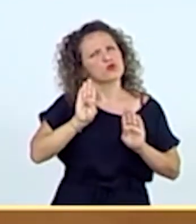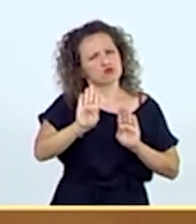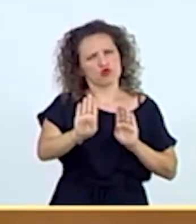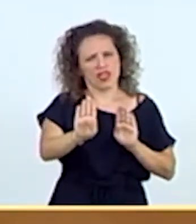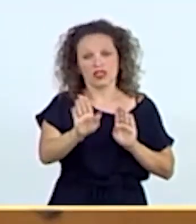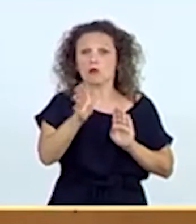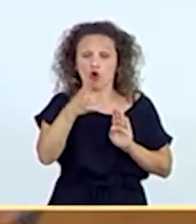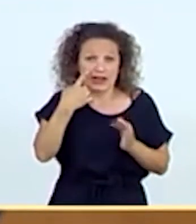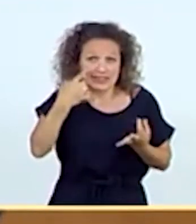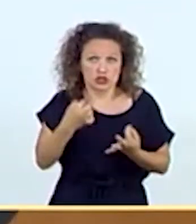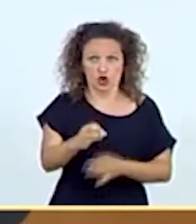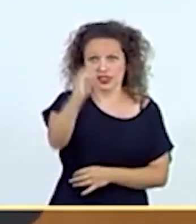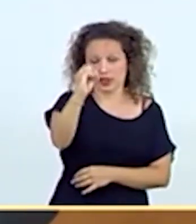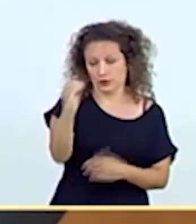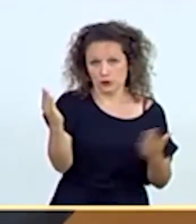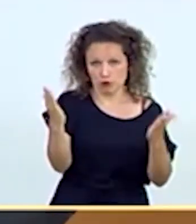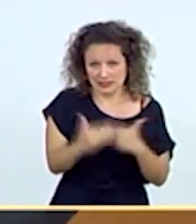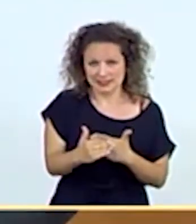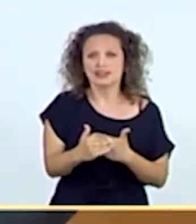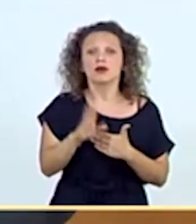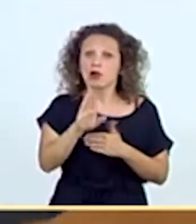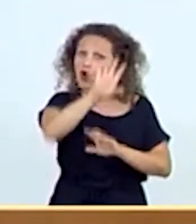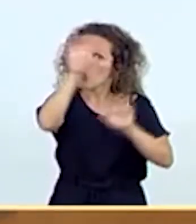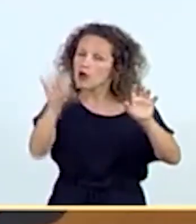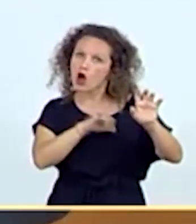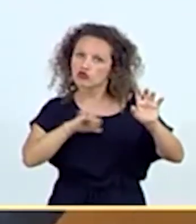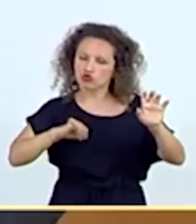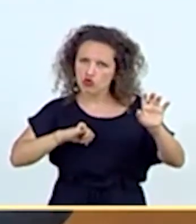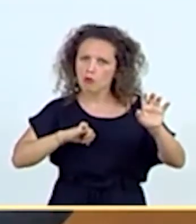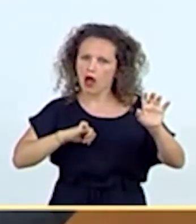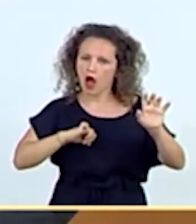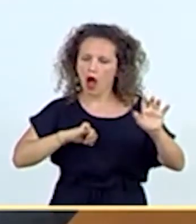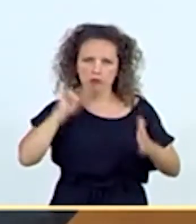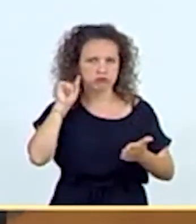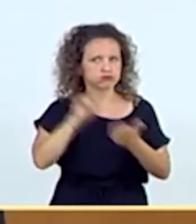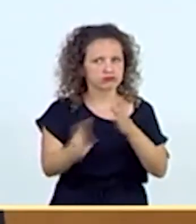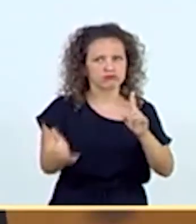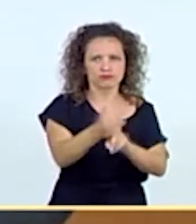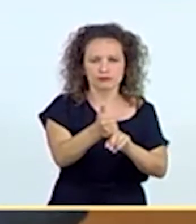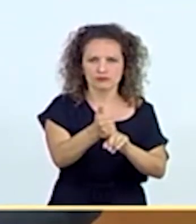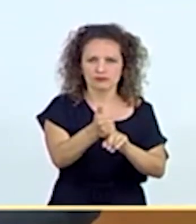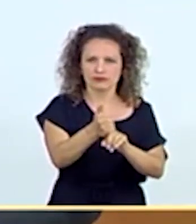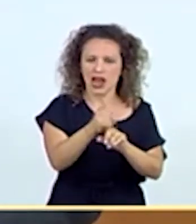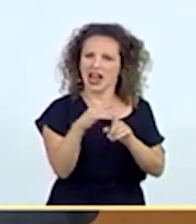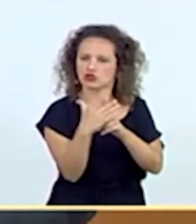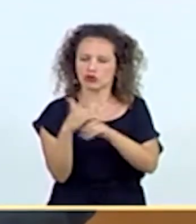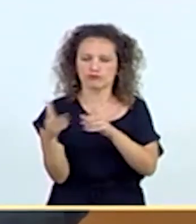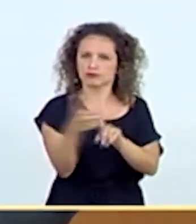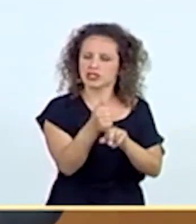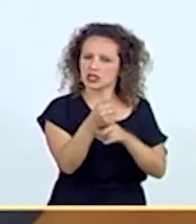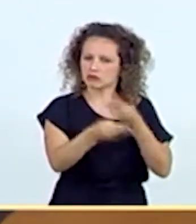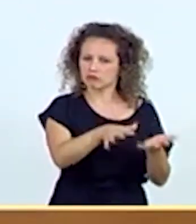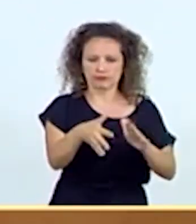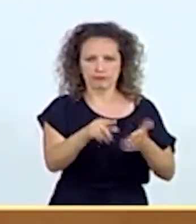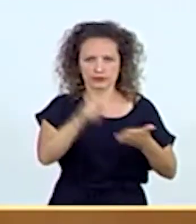riesgo cero no existe, he de decir que las comunidades autónomas hasta ahora han detectado precozmente estos casos y han actuado con contundencia. La comunidad